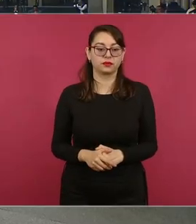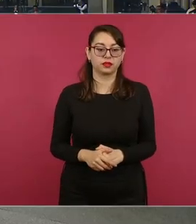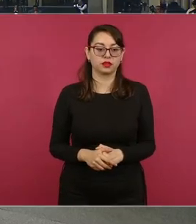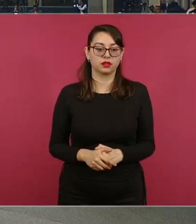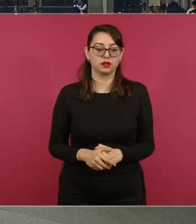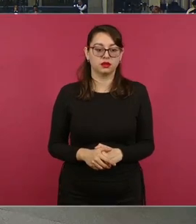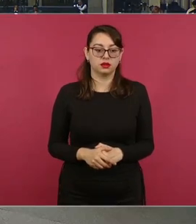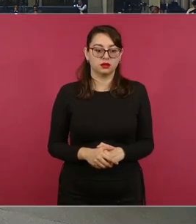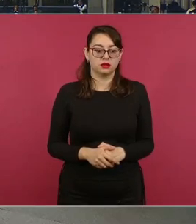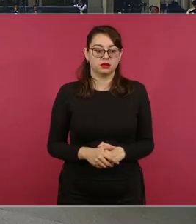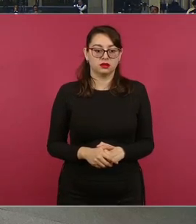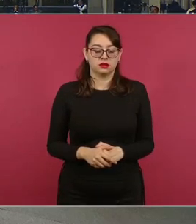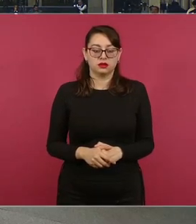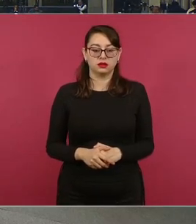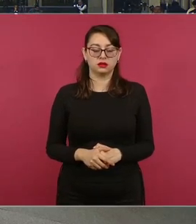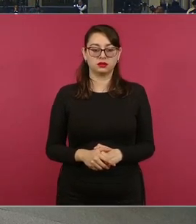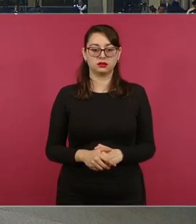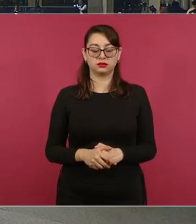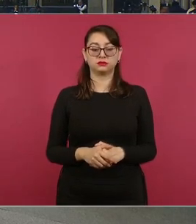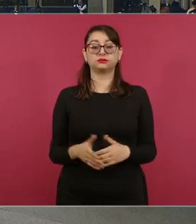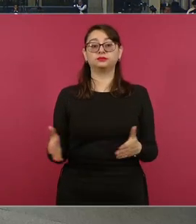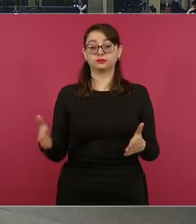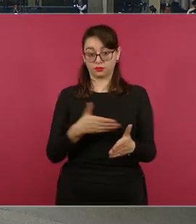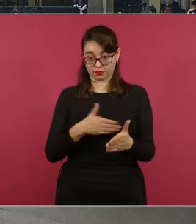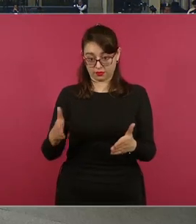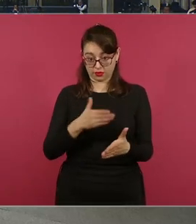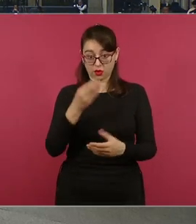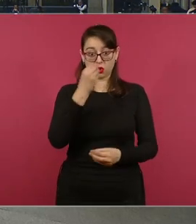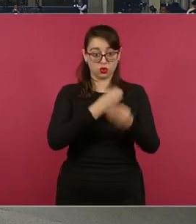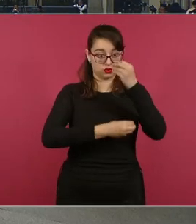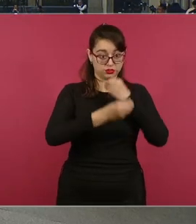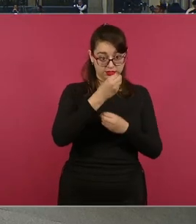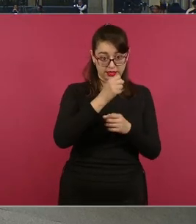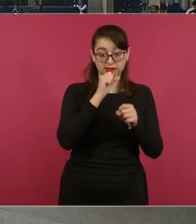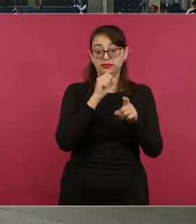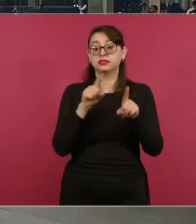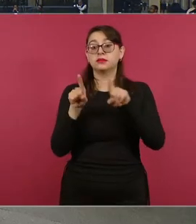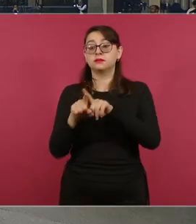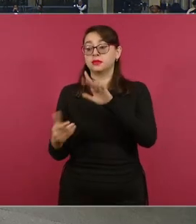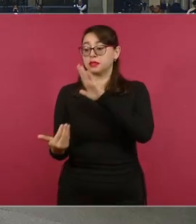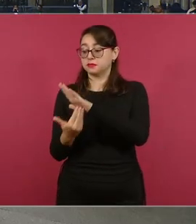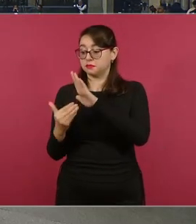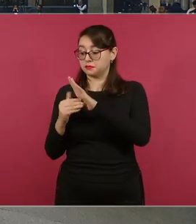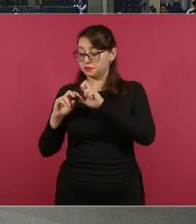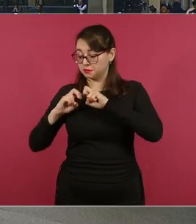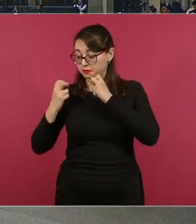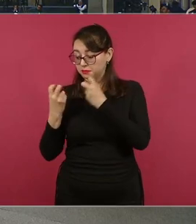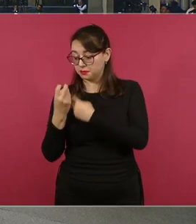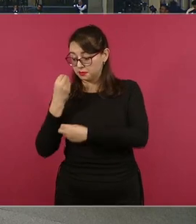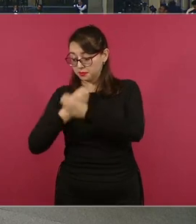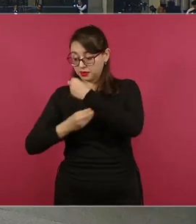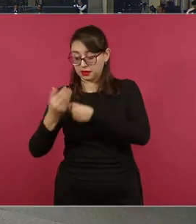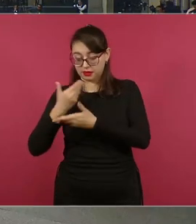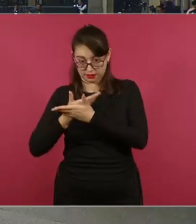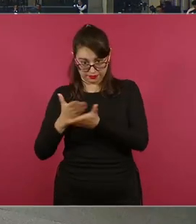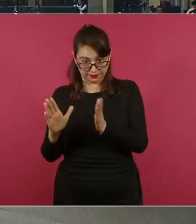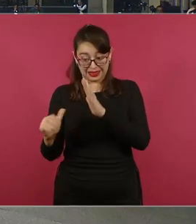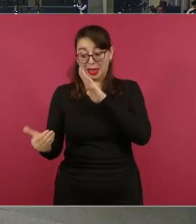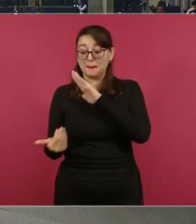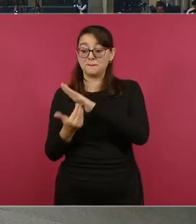Sobre las cocinas comunitarias y los comedores, ya pudimos instalar los diez comedores